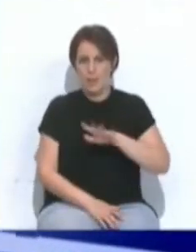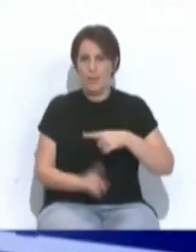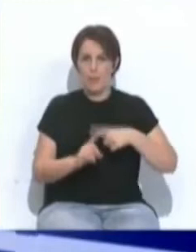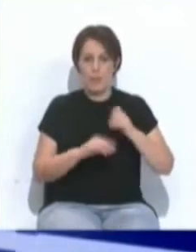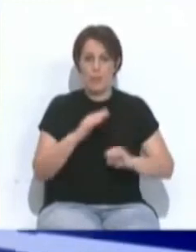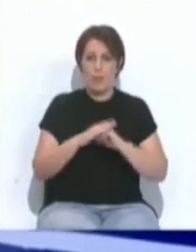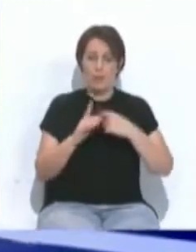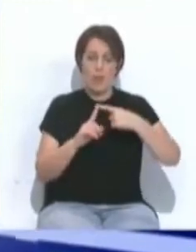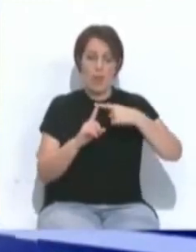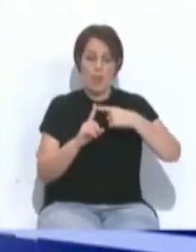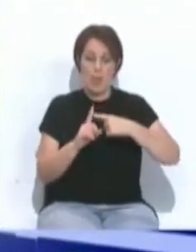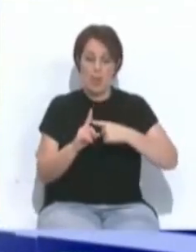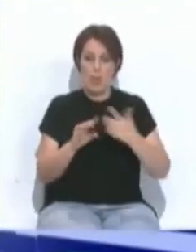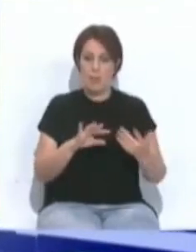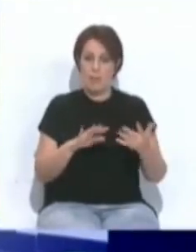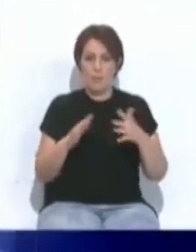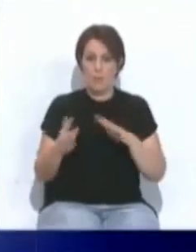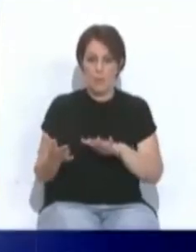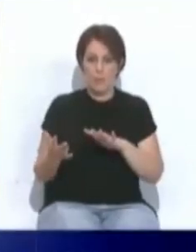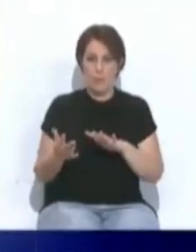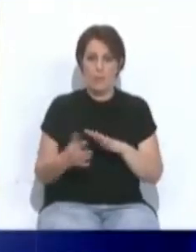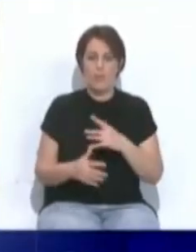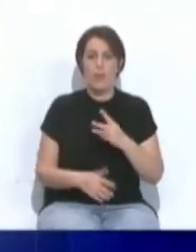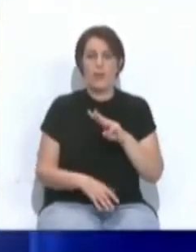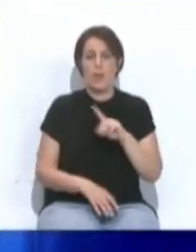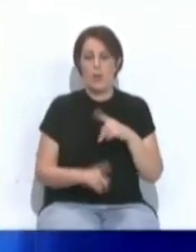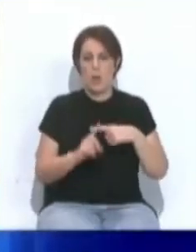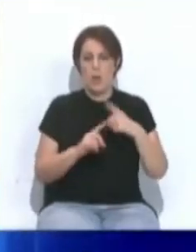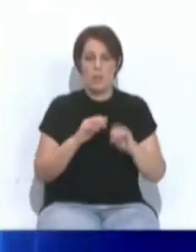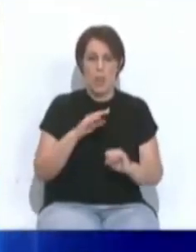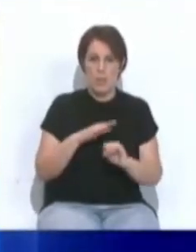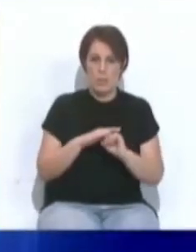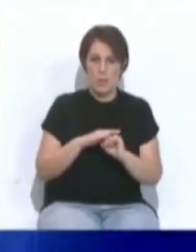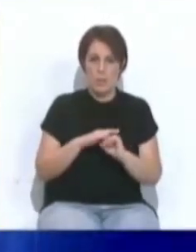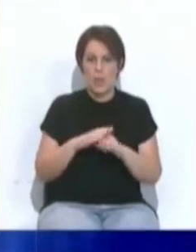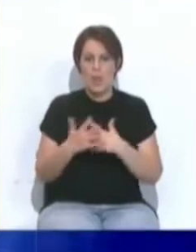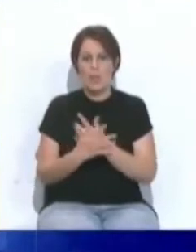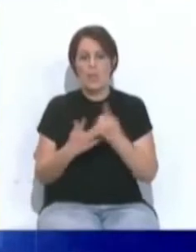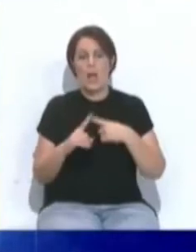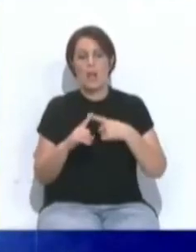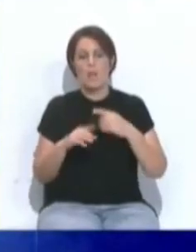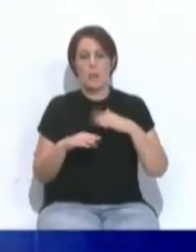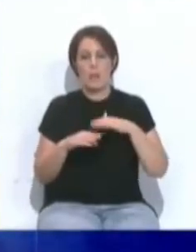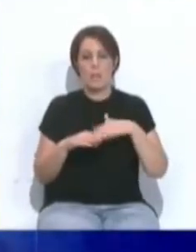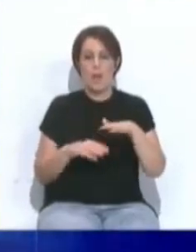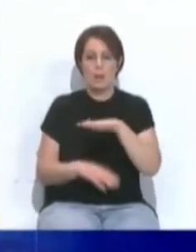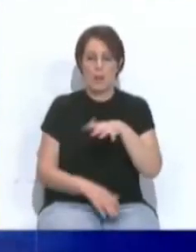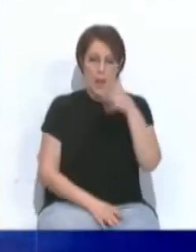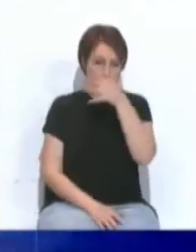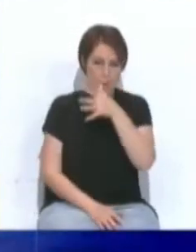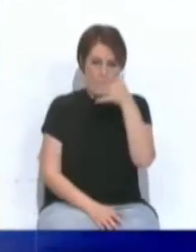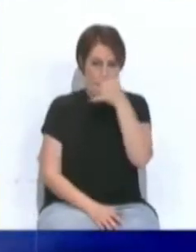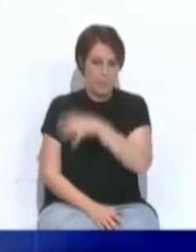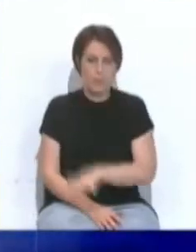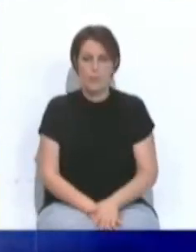máximas en ligero descenso que marcarán entre los 31 grados de máxima y los 16 grados de mínima de Jerez de la